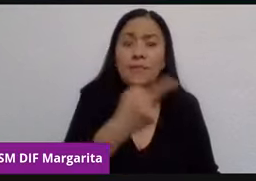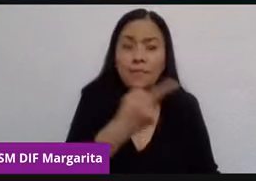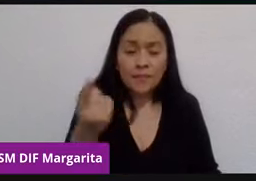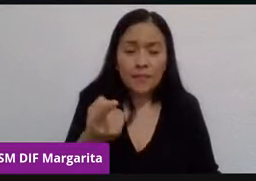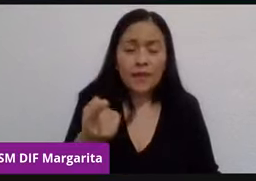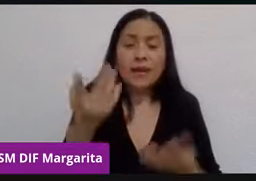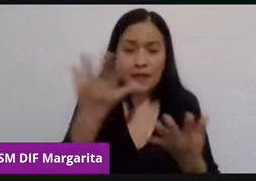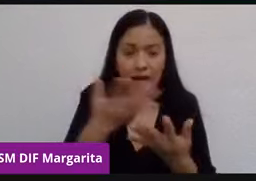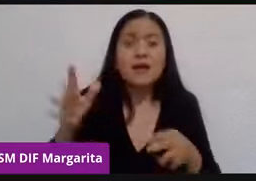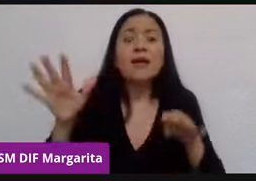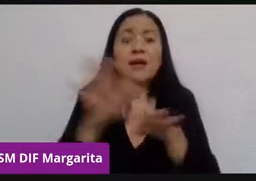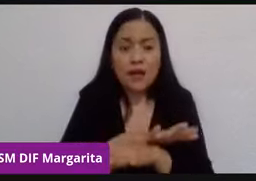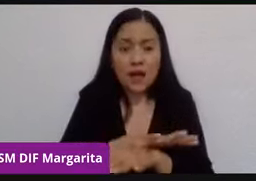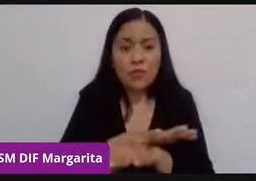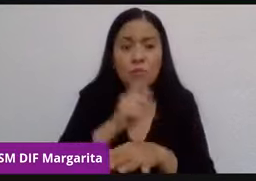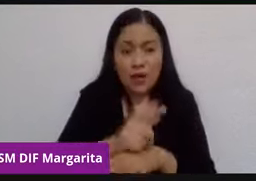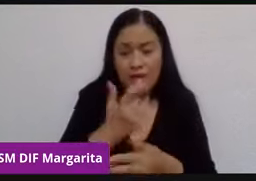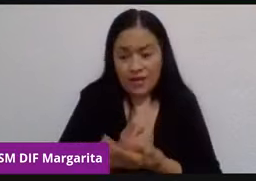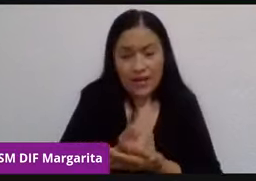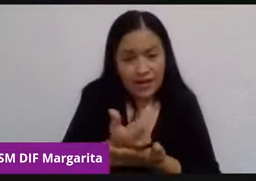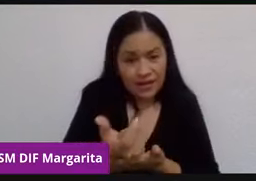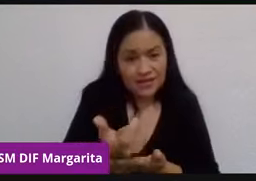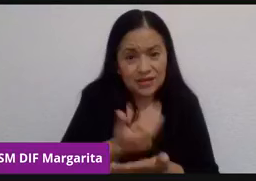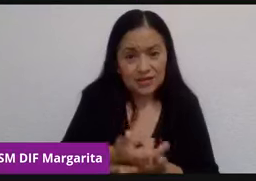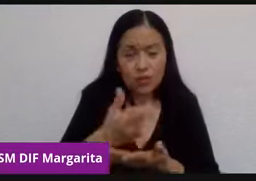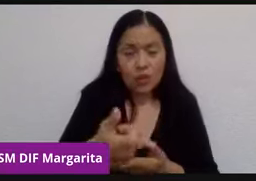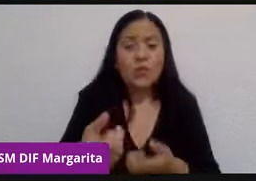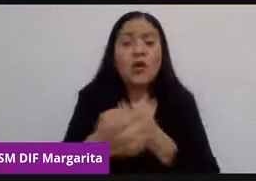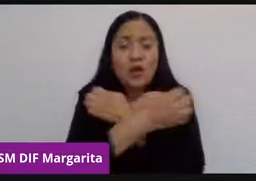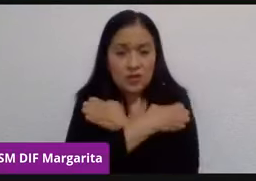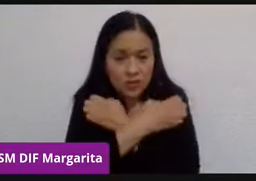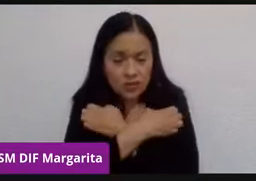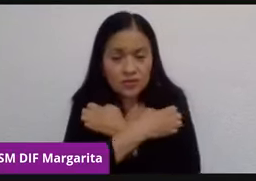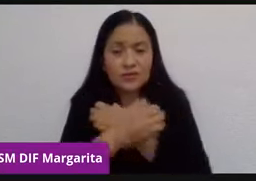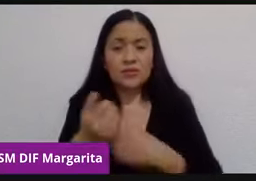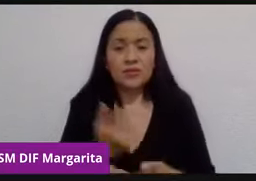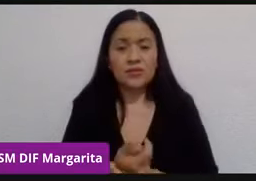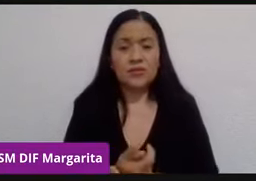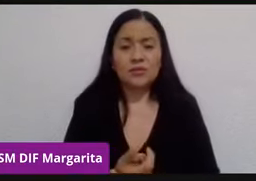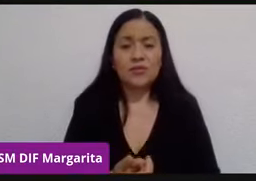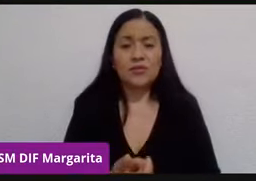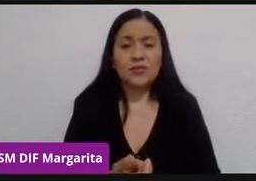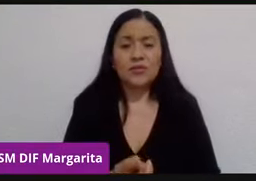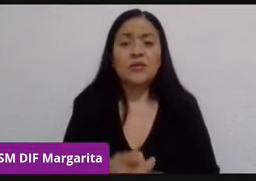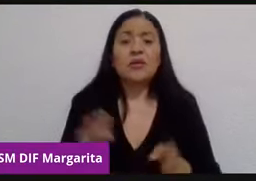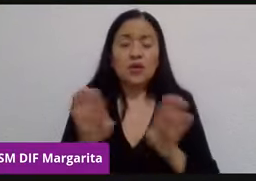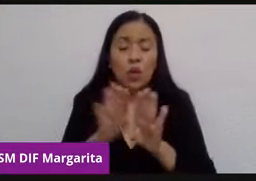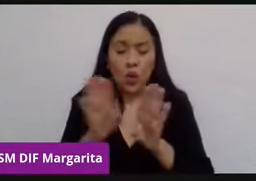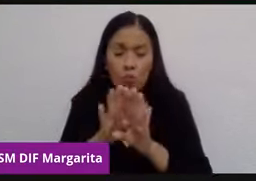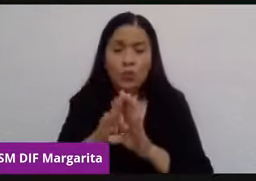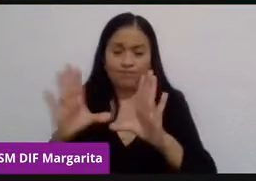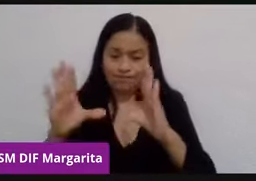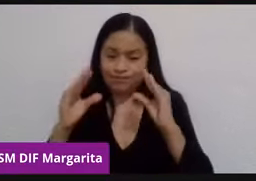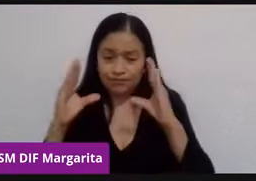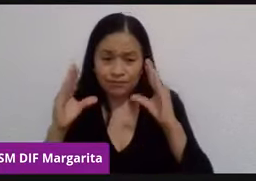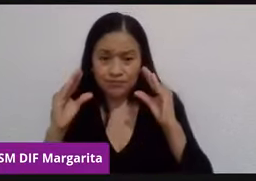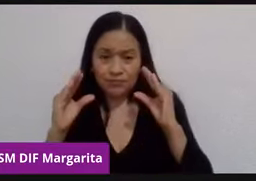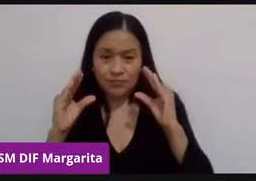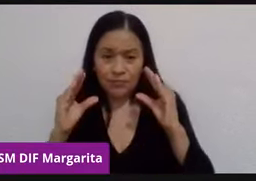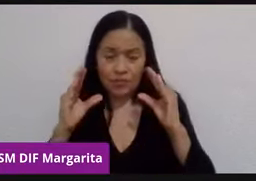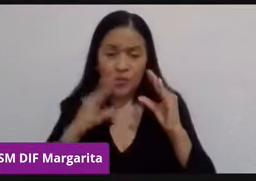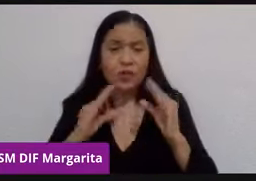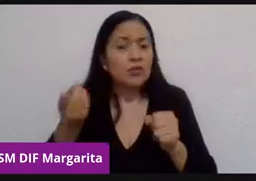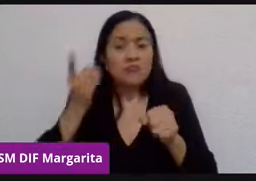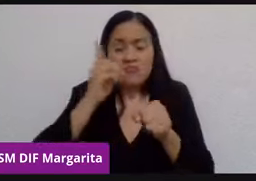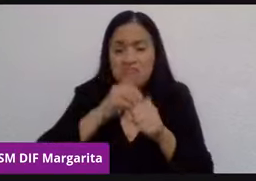procesos, invertir en la educación, invertir en la manera en cual nos formamos y que se convierte en nuestro día a día